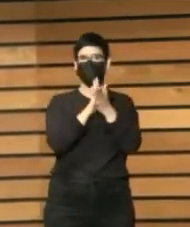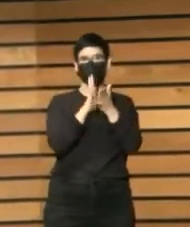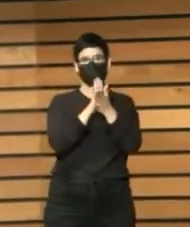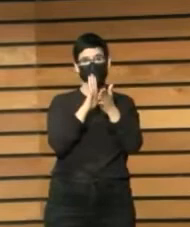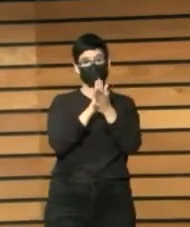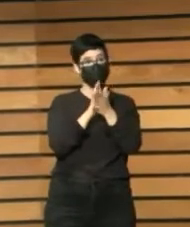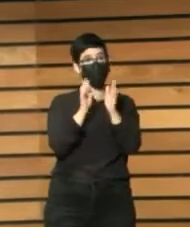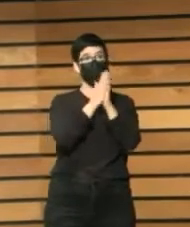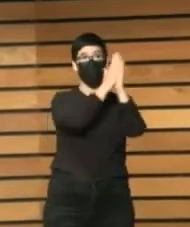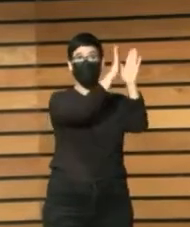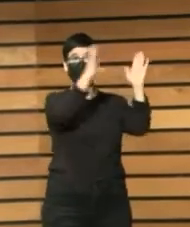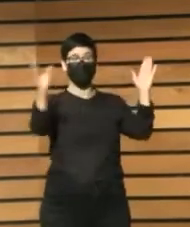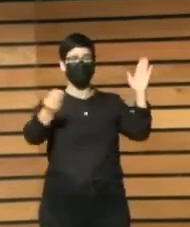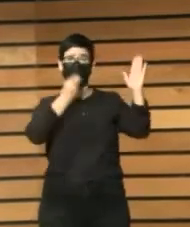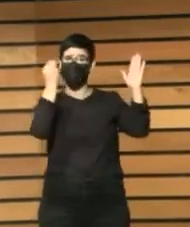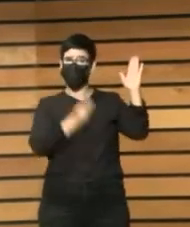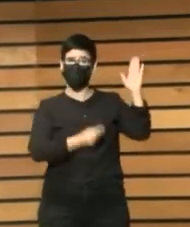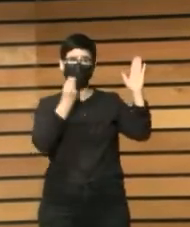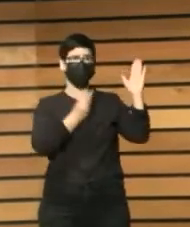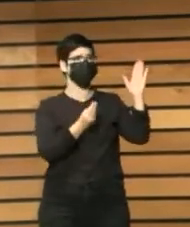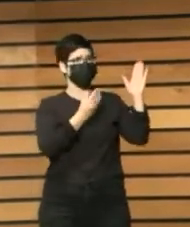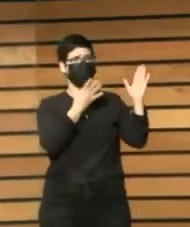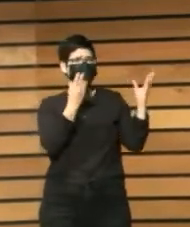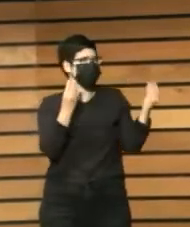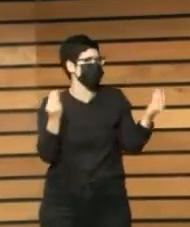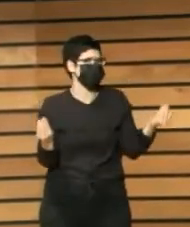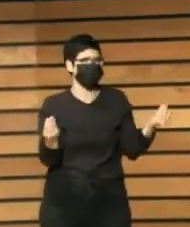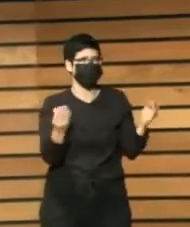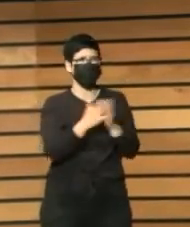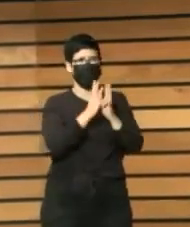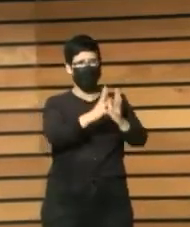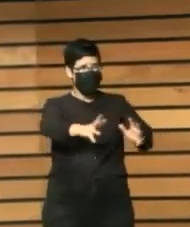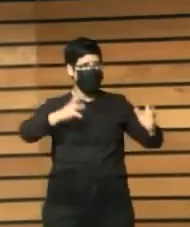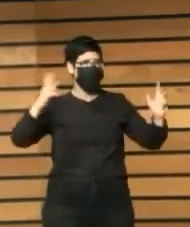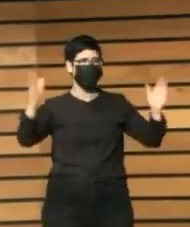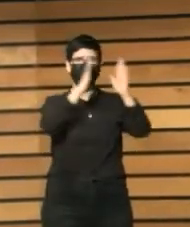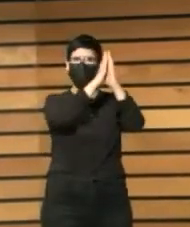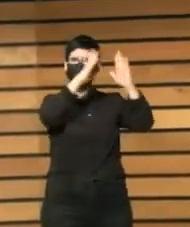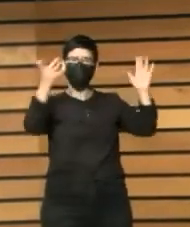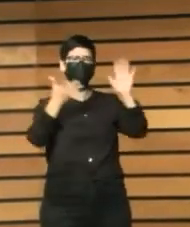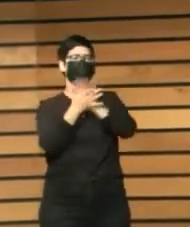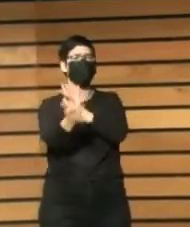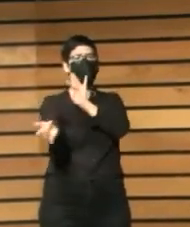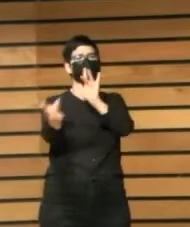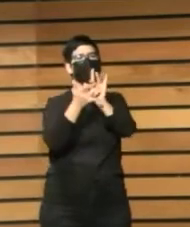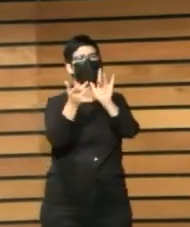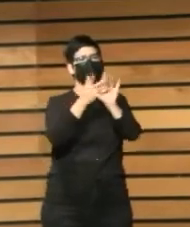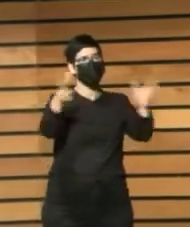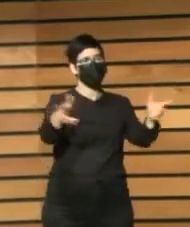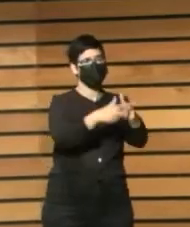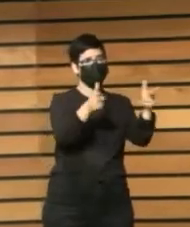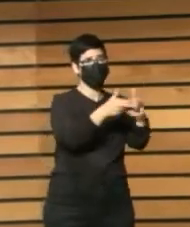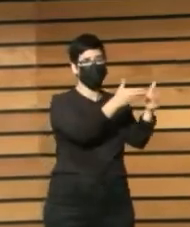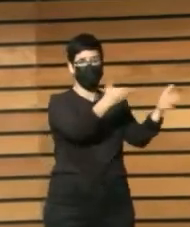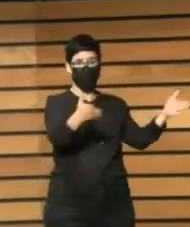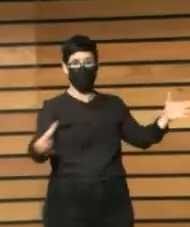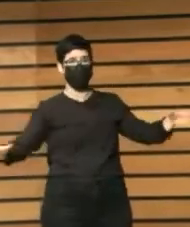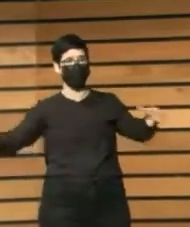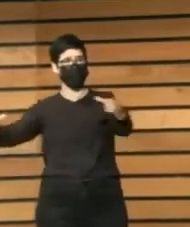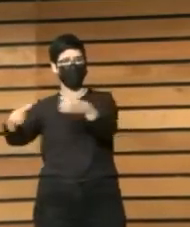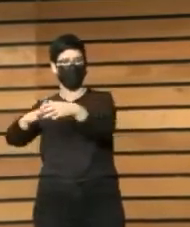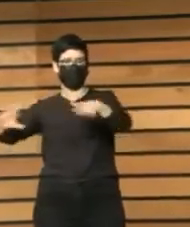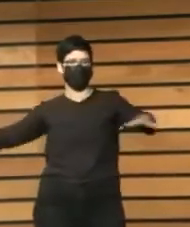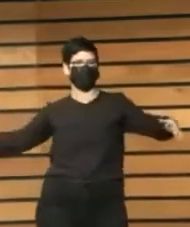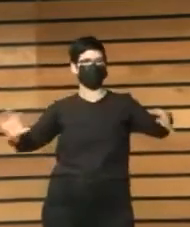hay muchas, pero que las grandes bibliotecas son las que son los conectores con la sociedad y con la comunidad en la que están insertadas.